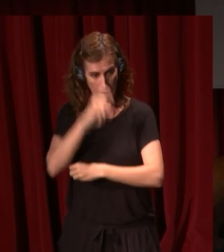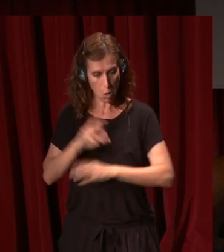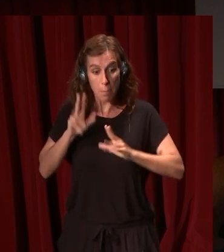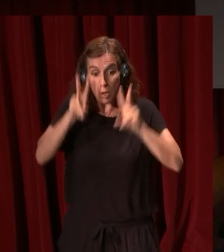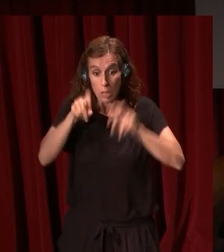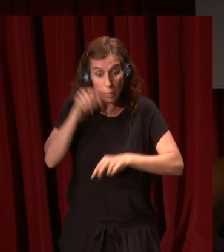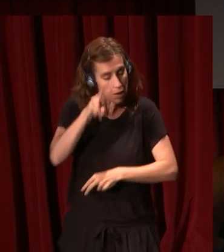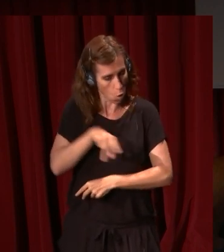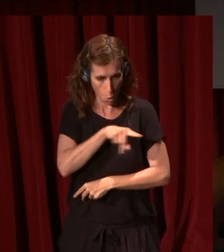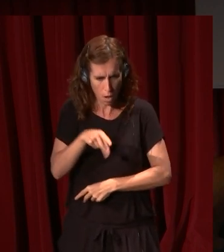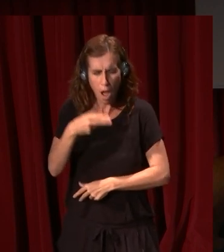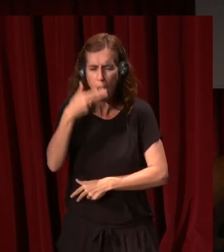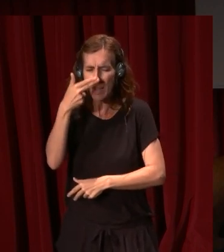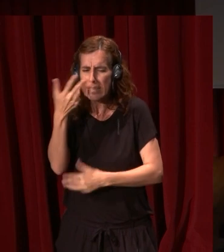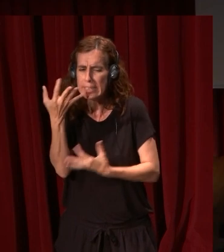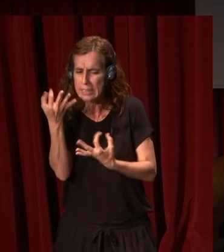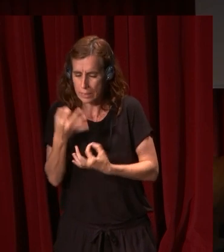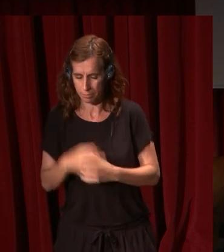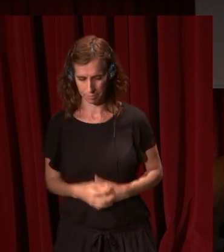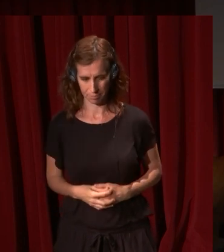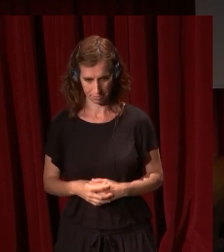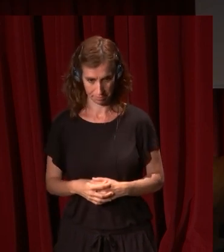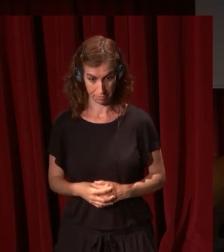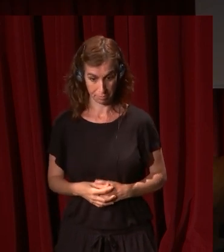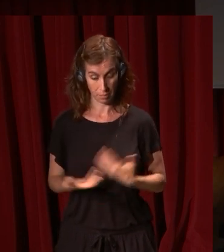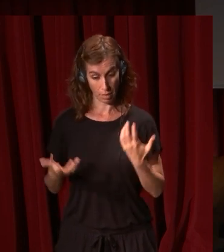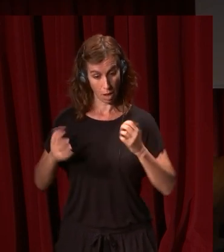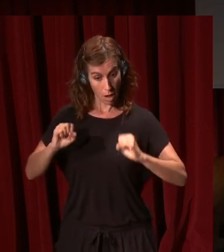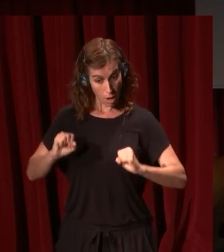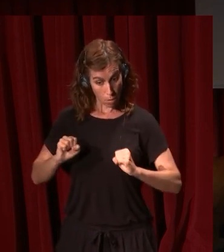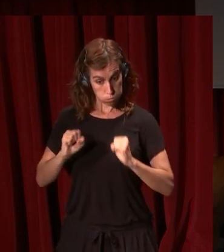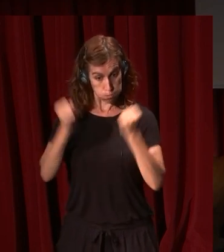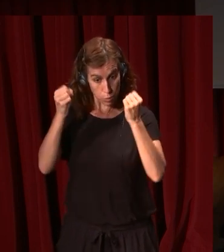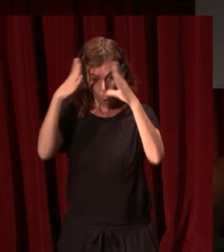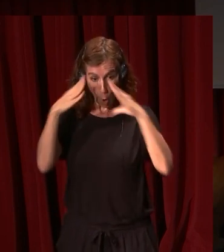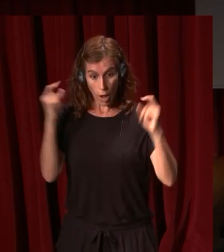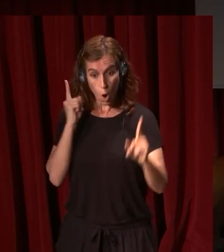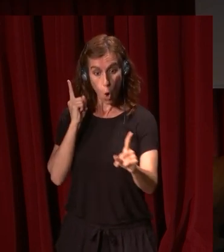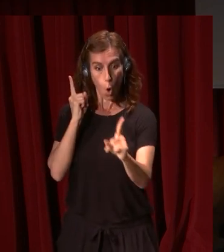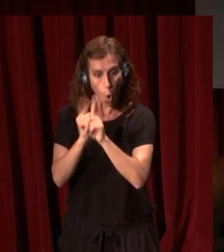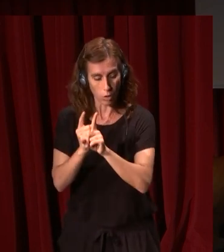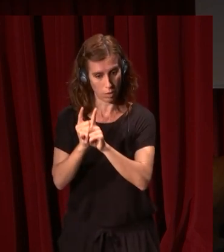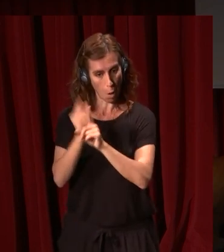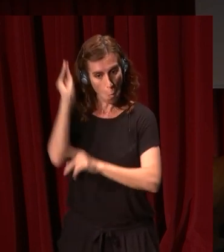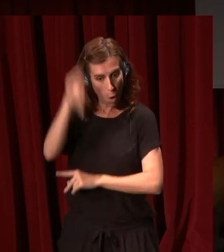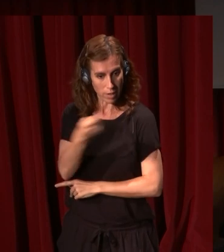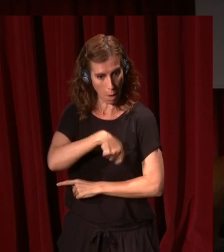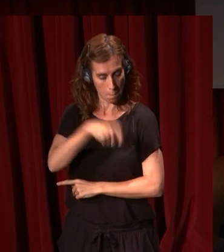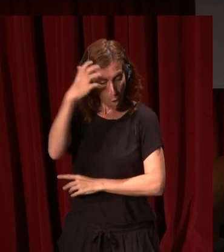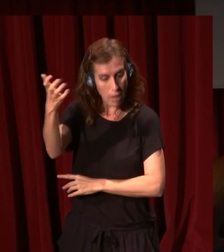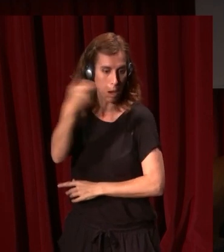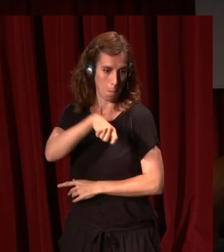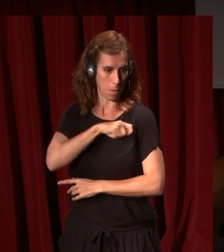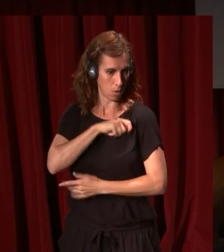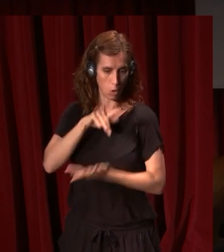eso. Sin embargo, sí que es interesante constatar que la rebelión de Holanda contra la monarquía española es una rebelión que da lugar a un nuevo tipo de